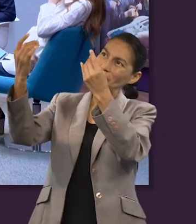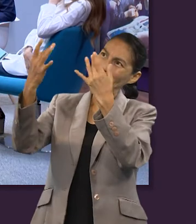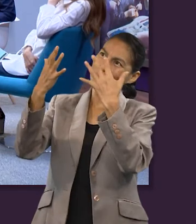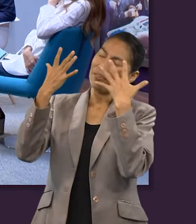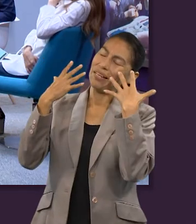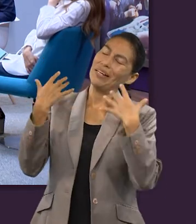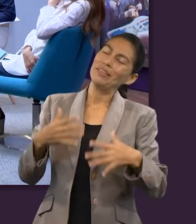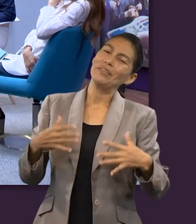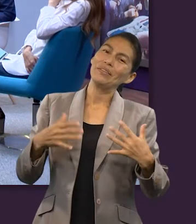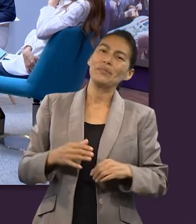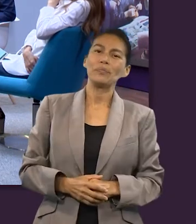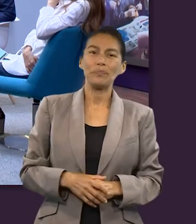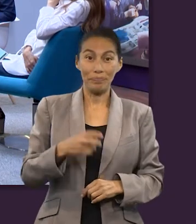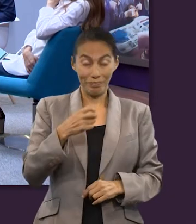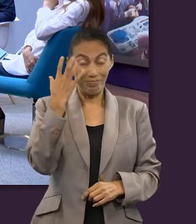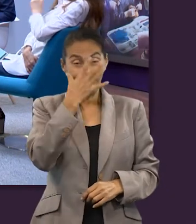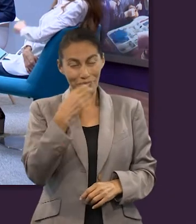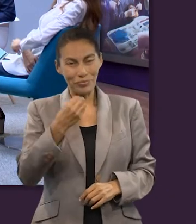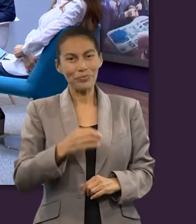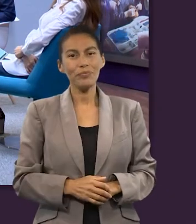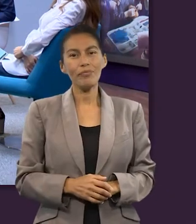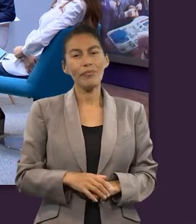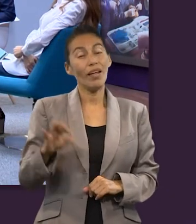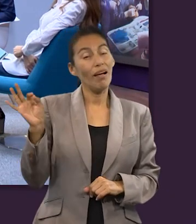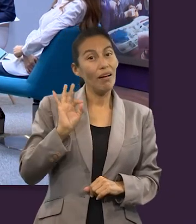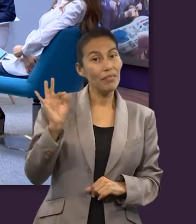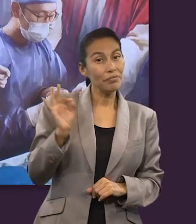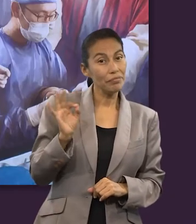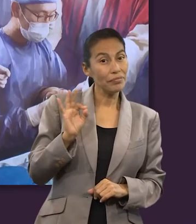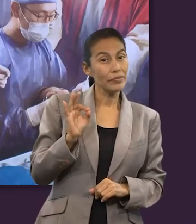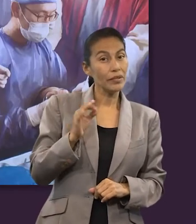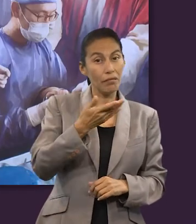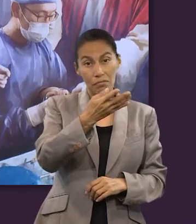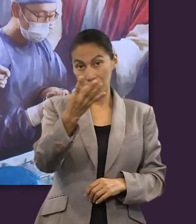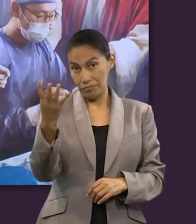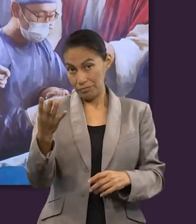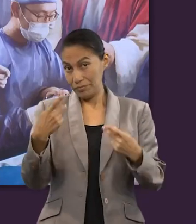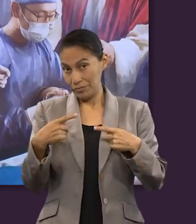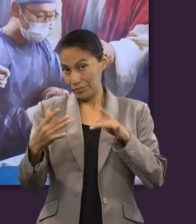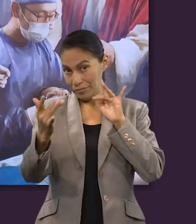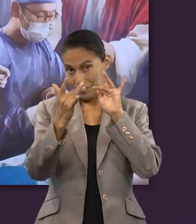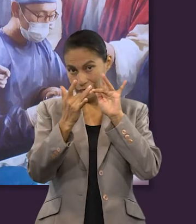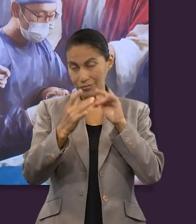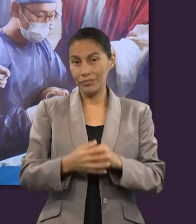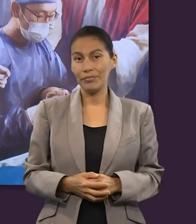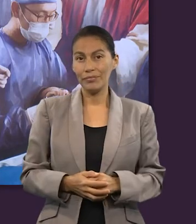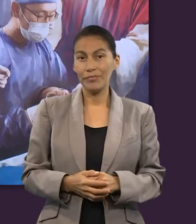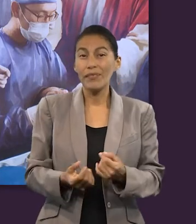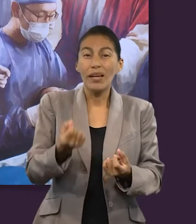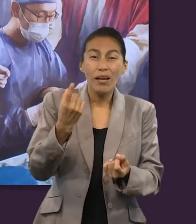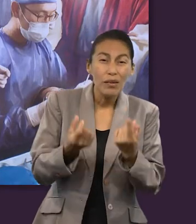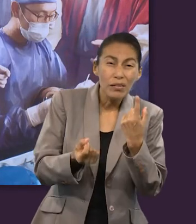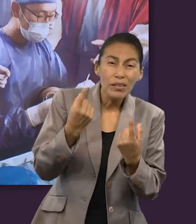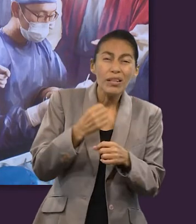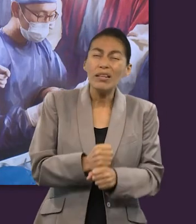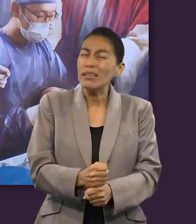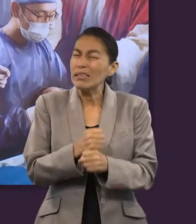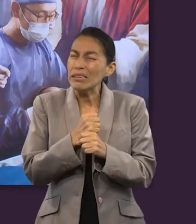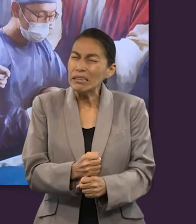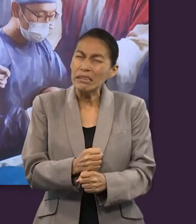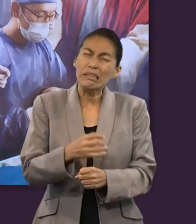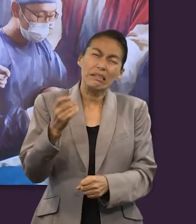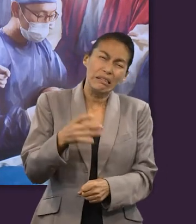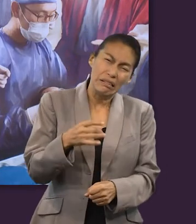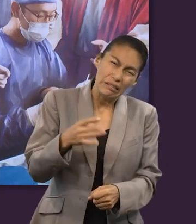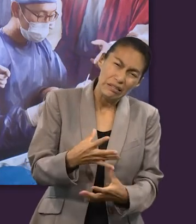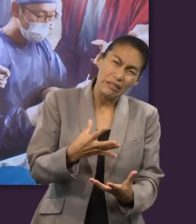bonito. Así es. Quizá la muerte y muchas personas que nos están viendo seguramente han sufrido dolor,